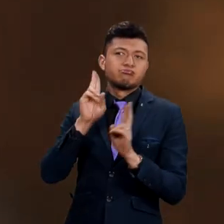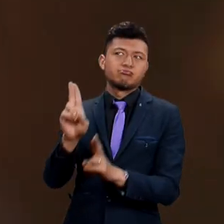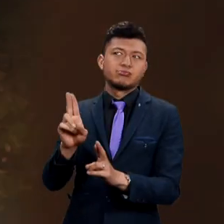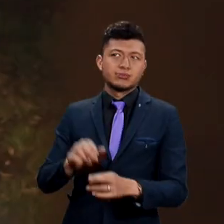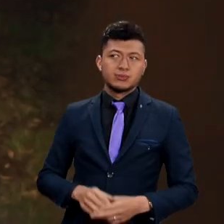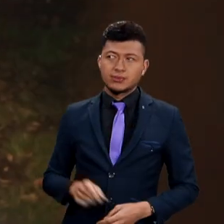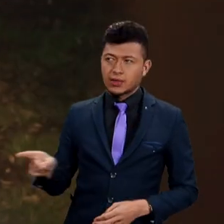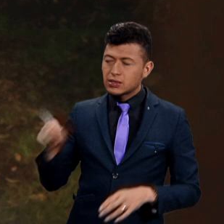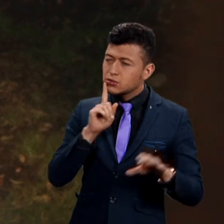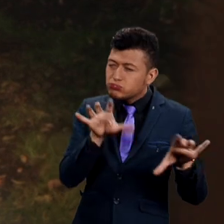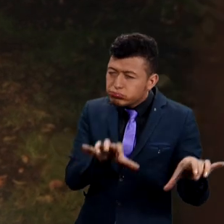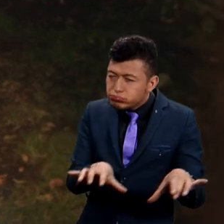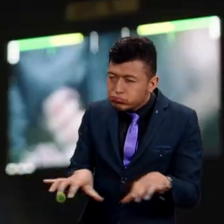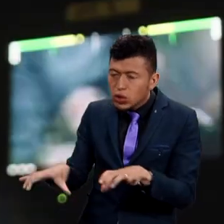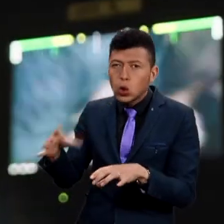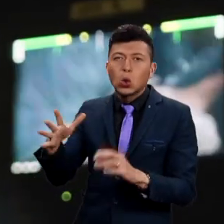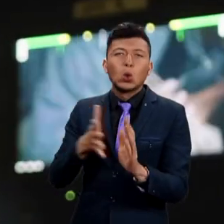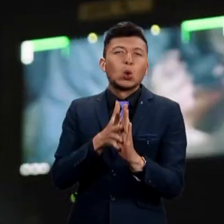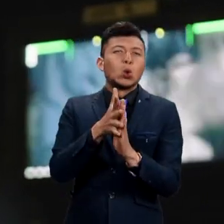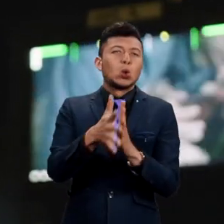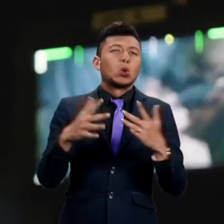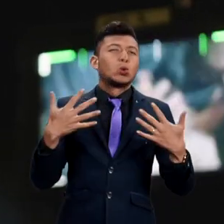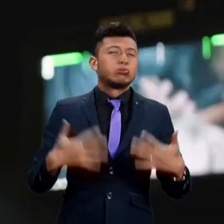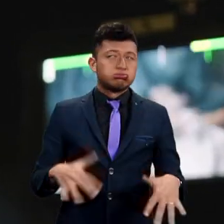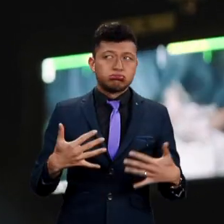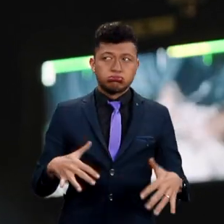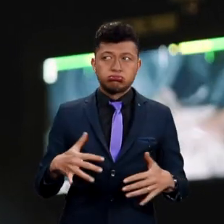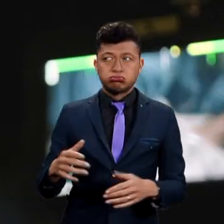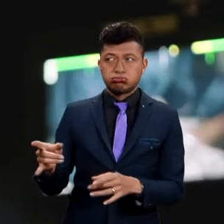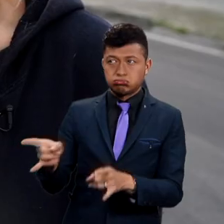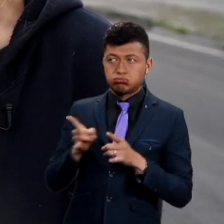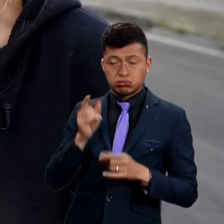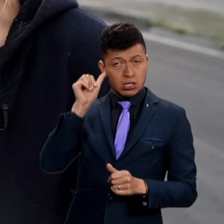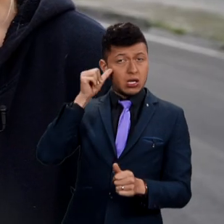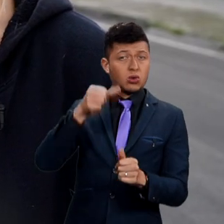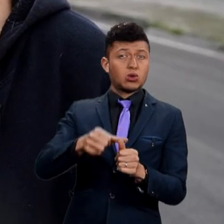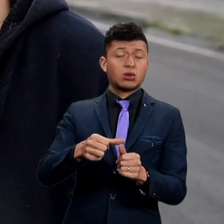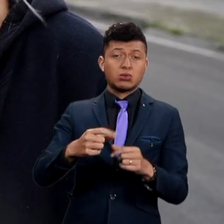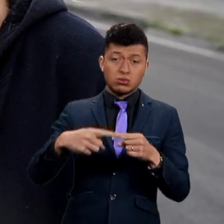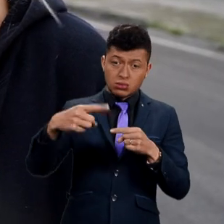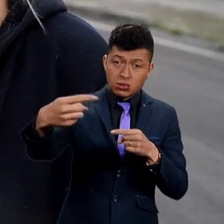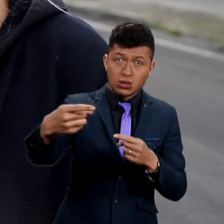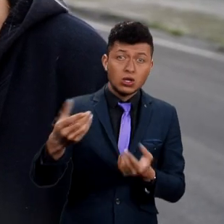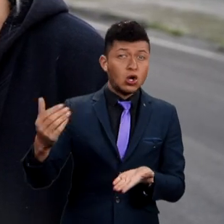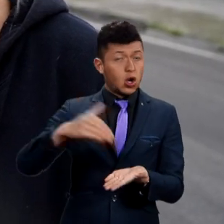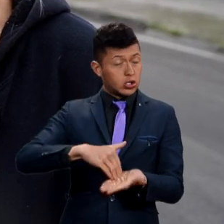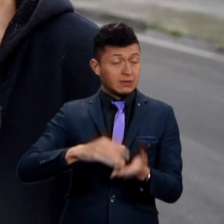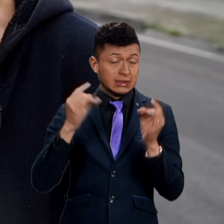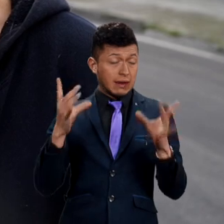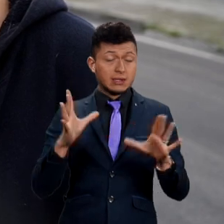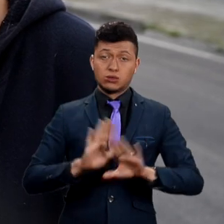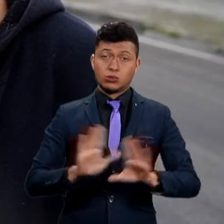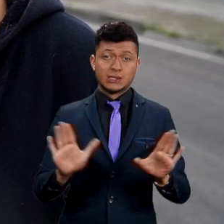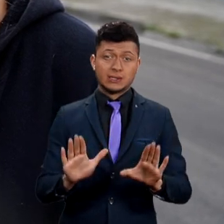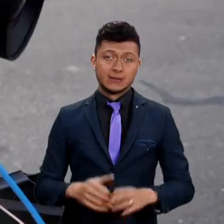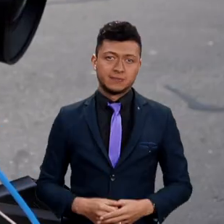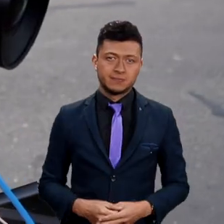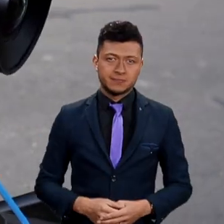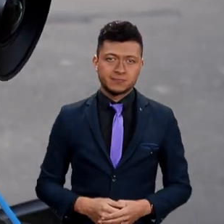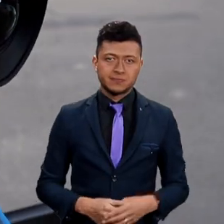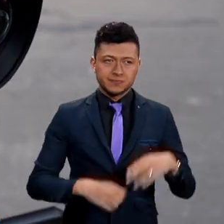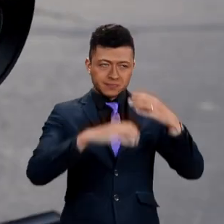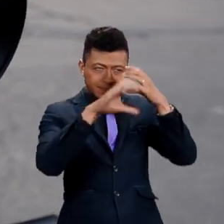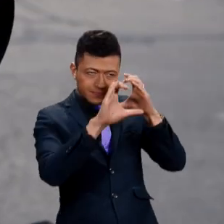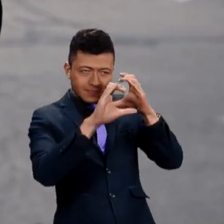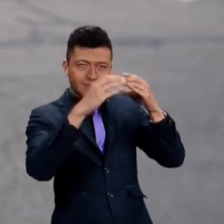este tipo de historias como Rosal Amanecer pues nos hacen recordar y pues ojalá no volver a cometer estos gravísimos errores.